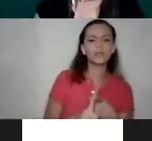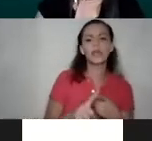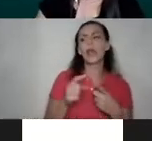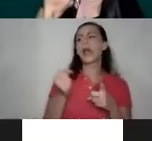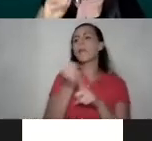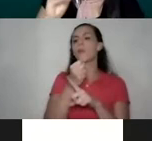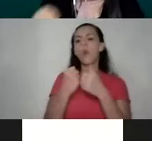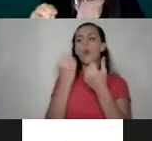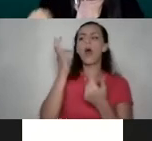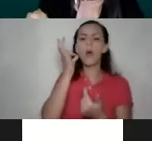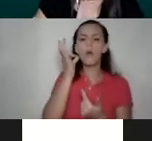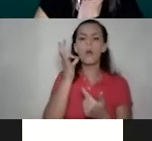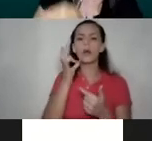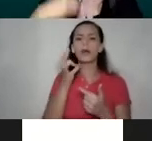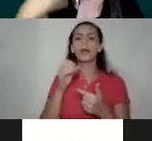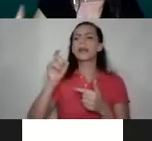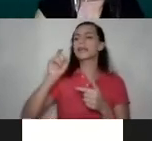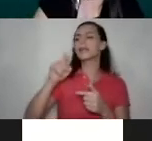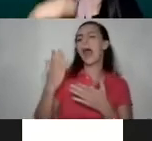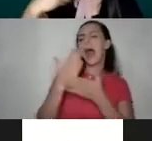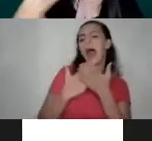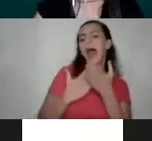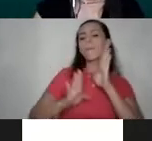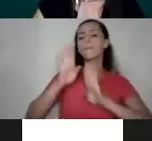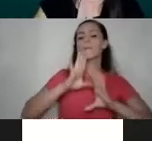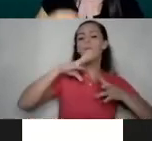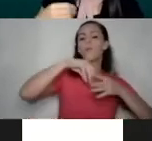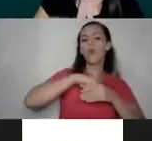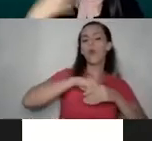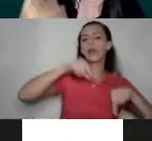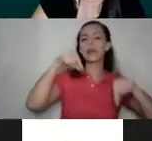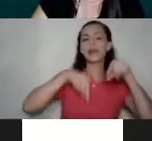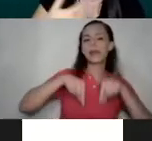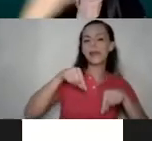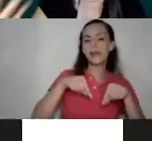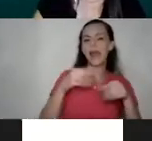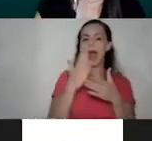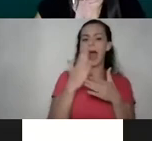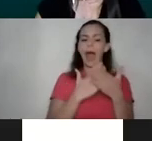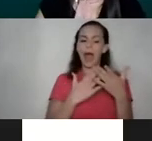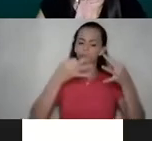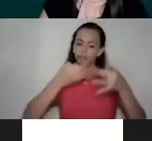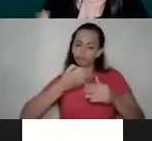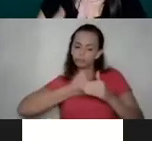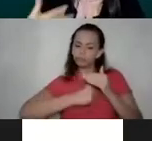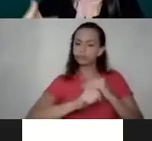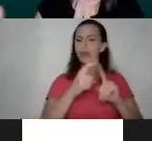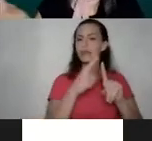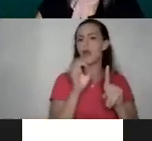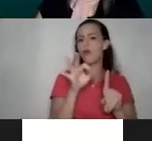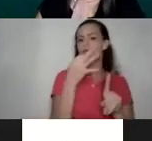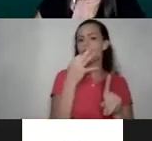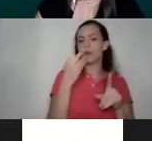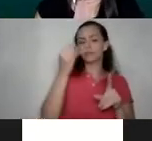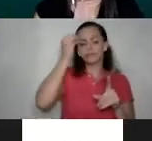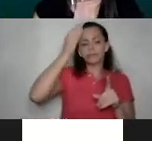contra las mujeres tendría algo biológico, algo químico, algo innato, algo con lo cual ya venimos de alguna manera programados o